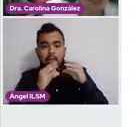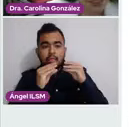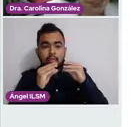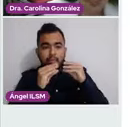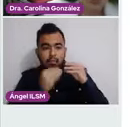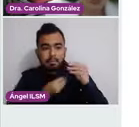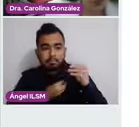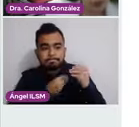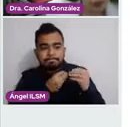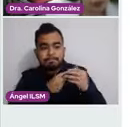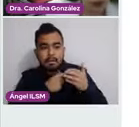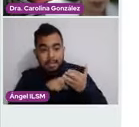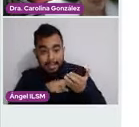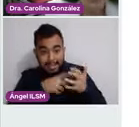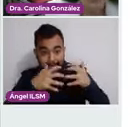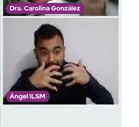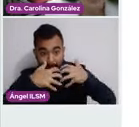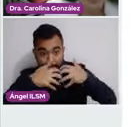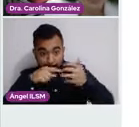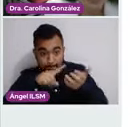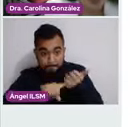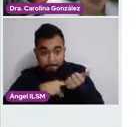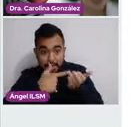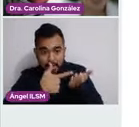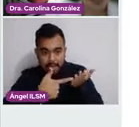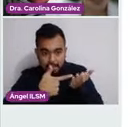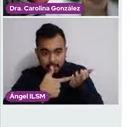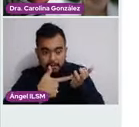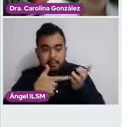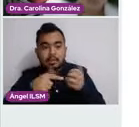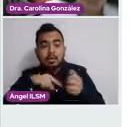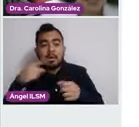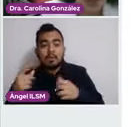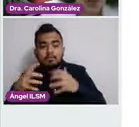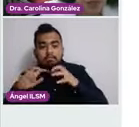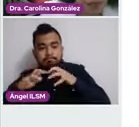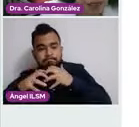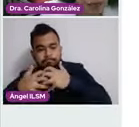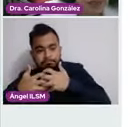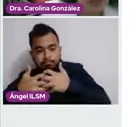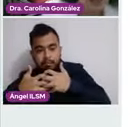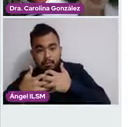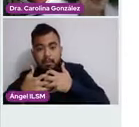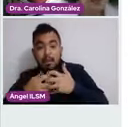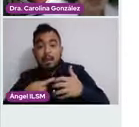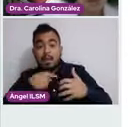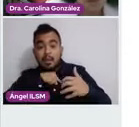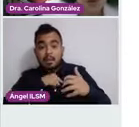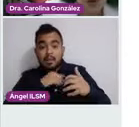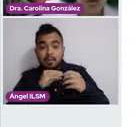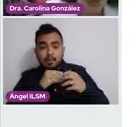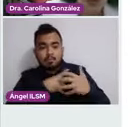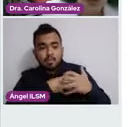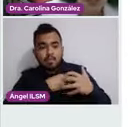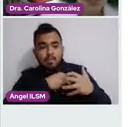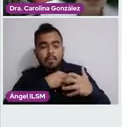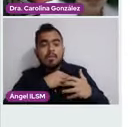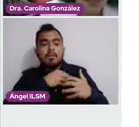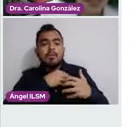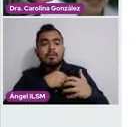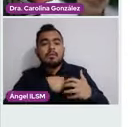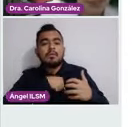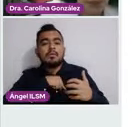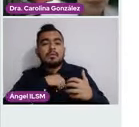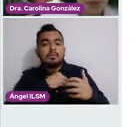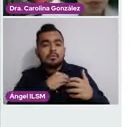donde va a haber grasita y tejido conjuntivo. Esta a vez. Siguiente. La glándula mamaria va a estar conformada por aproximadamente